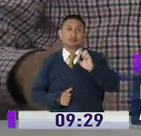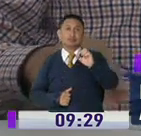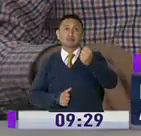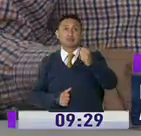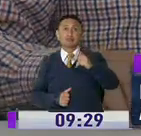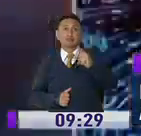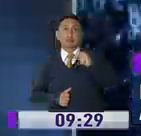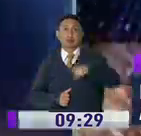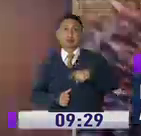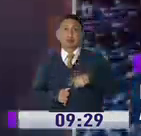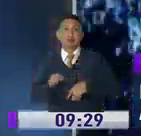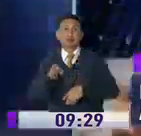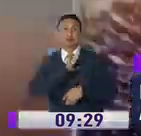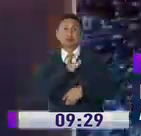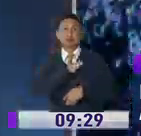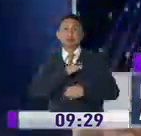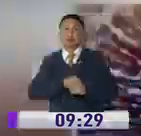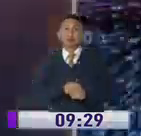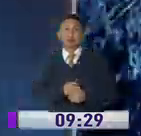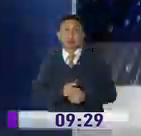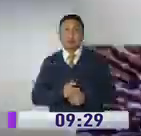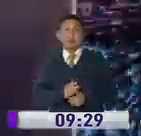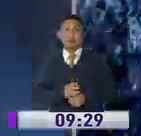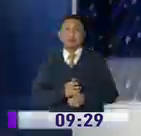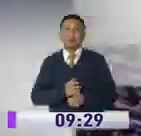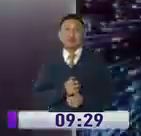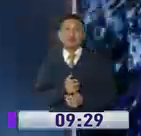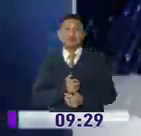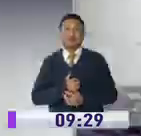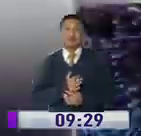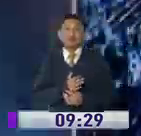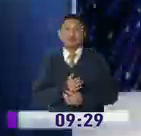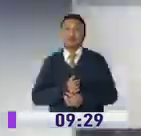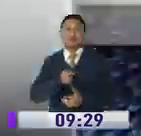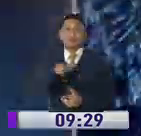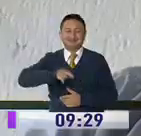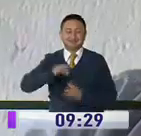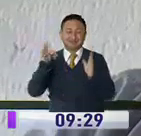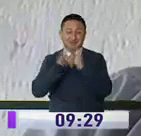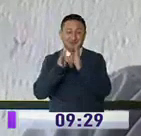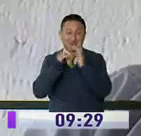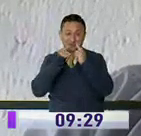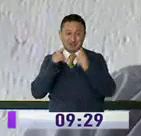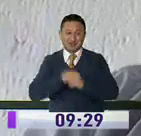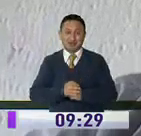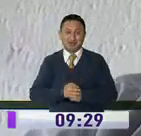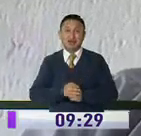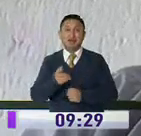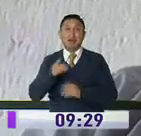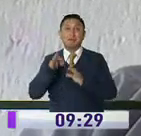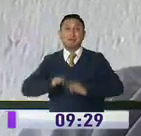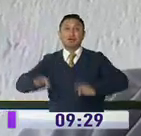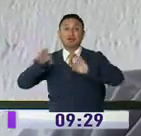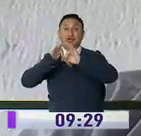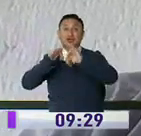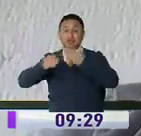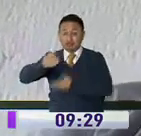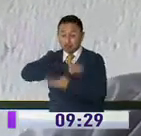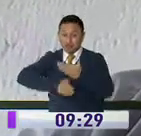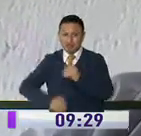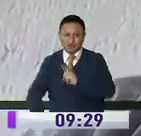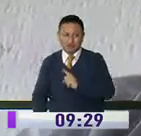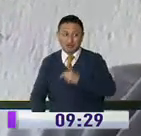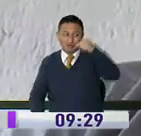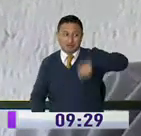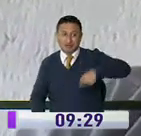experto en redes sociales, las fake news no es nada nuevo en el mundo ni en nuestro país. Es más importante que la gente no comparta, porque los problemas